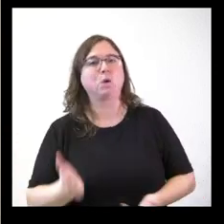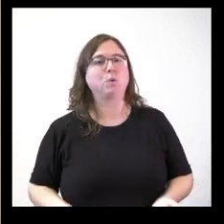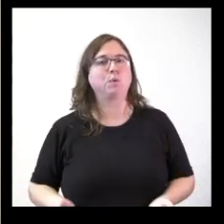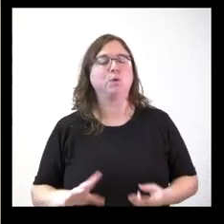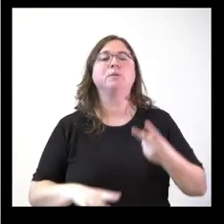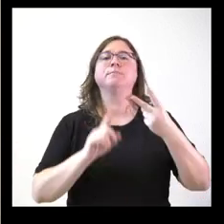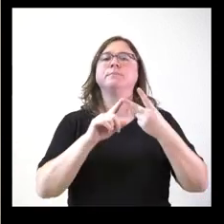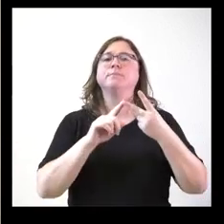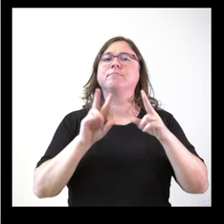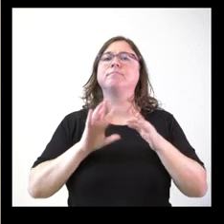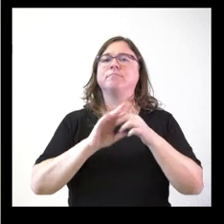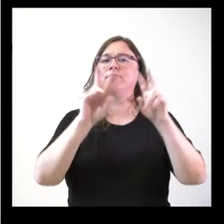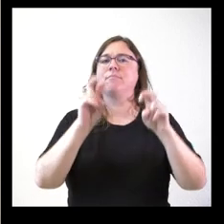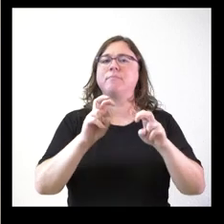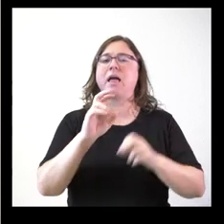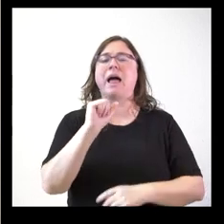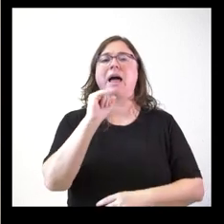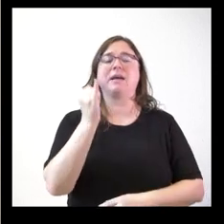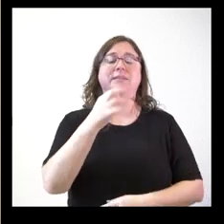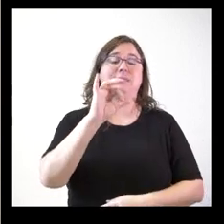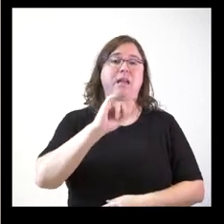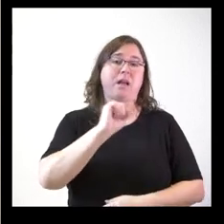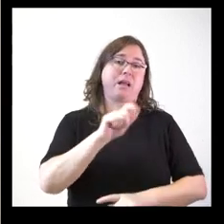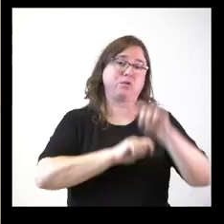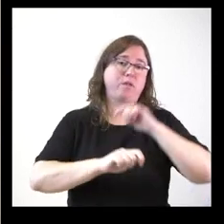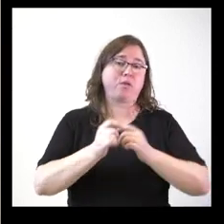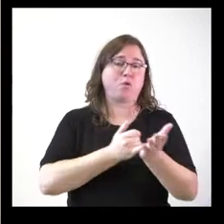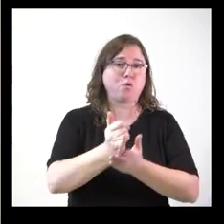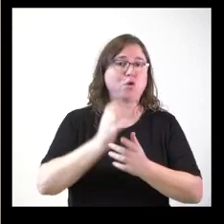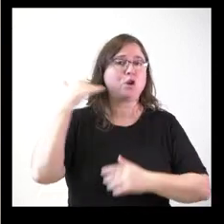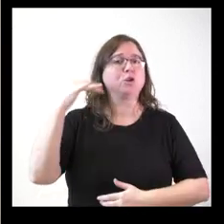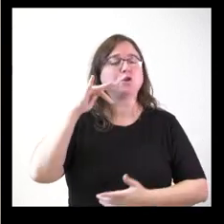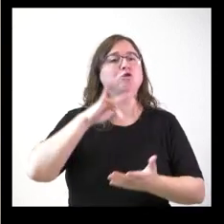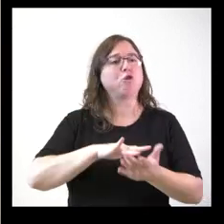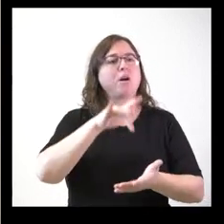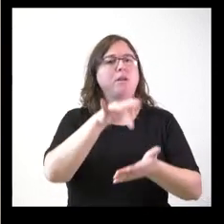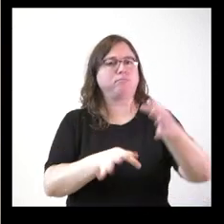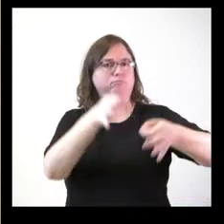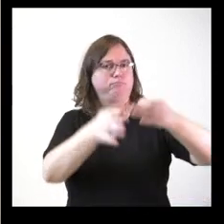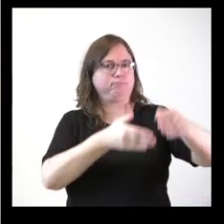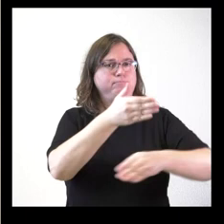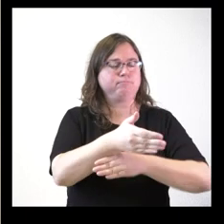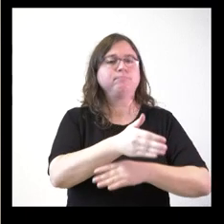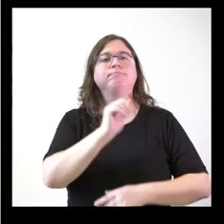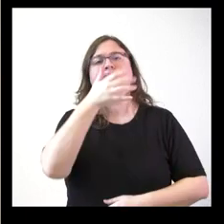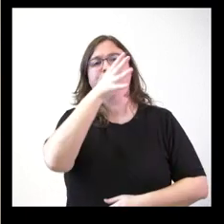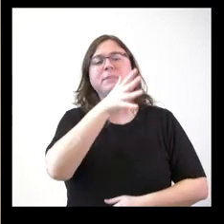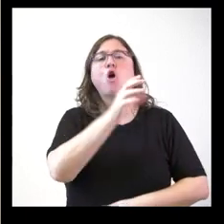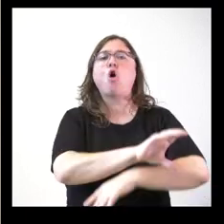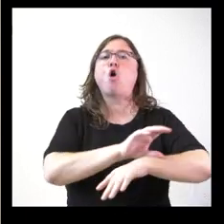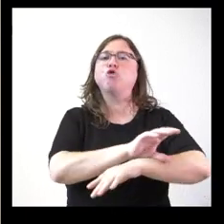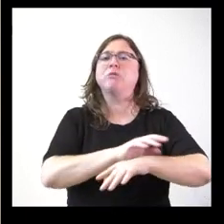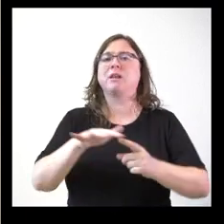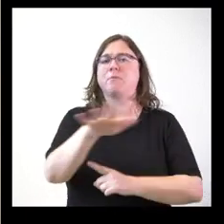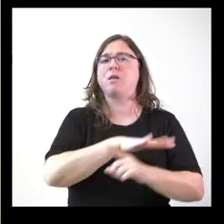es en lo relativo a que Asaja Soria ha continuado y ha llevado el contencioso administrativo a la Consejería de Medio Ambiente por la prohibición